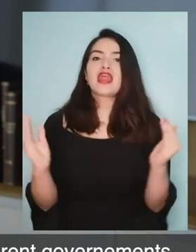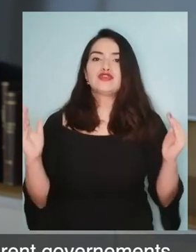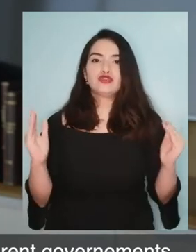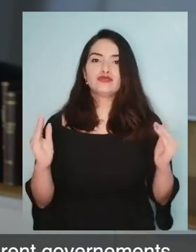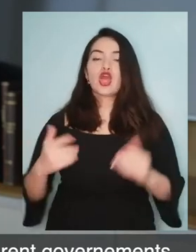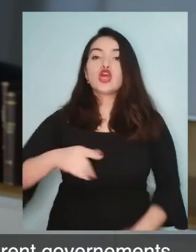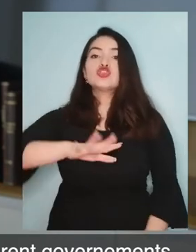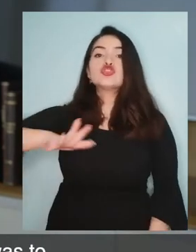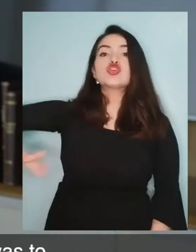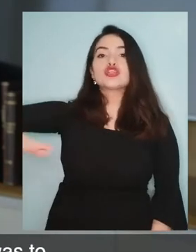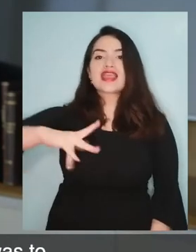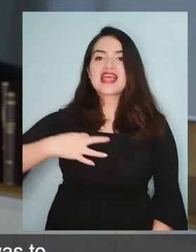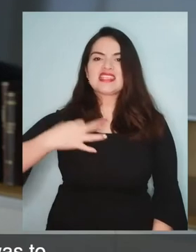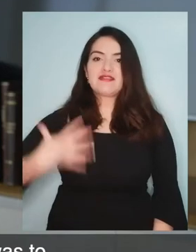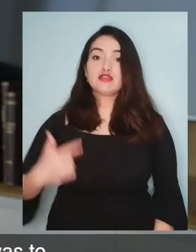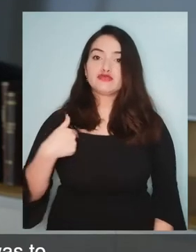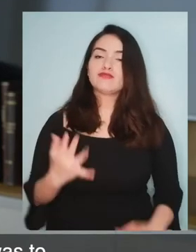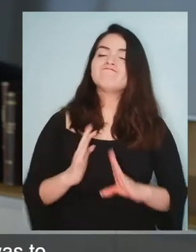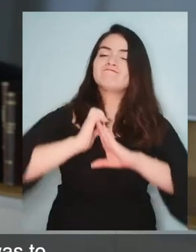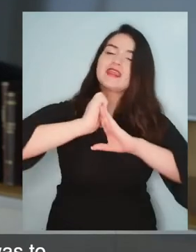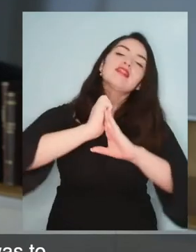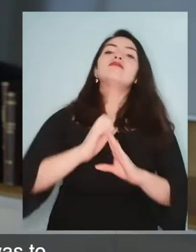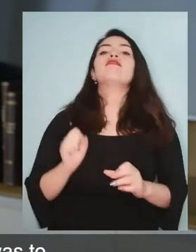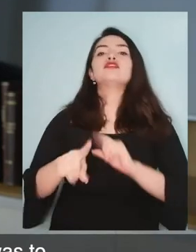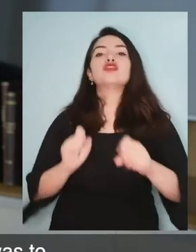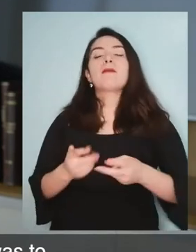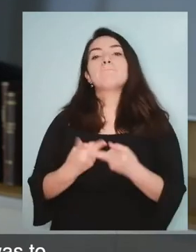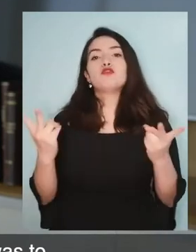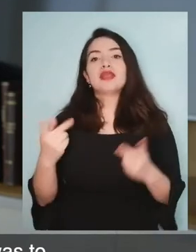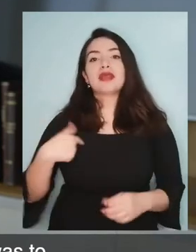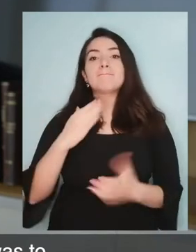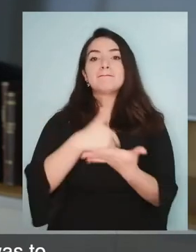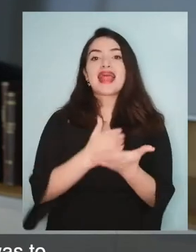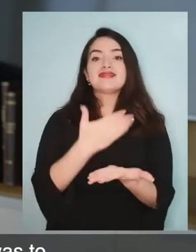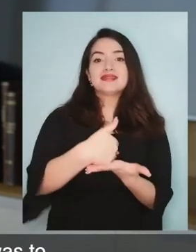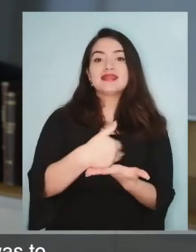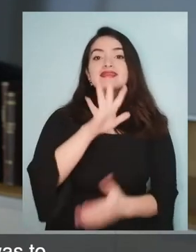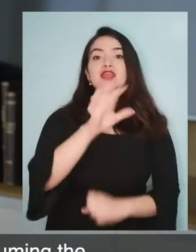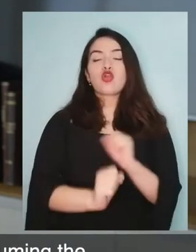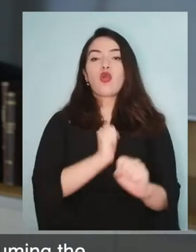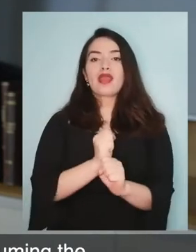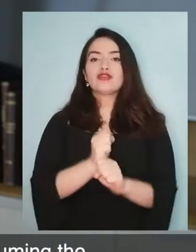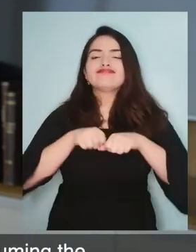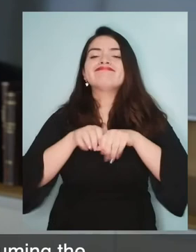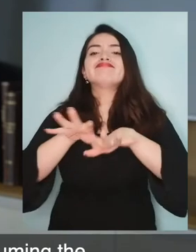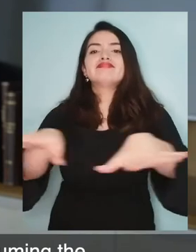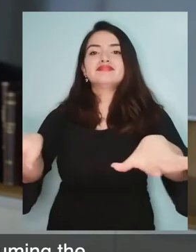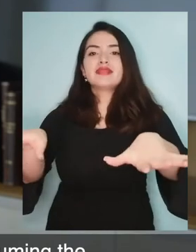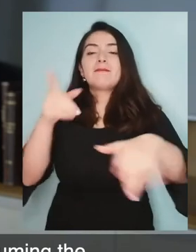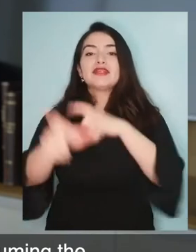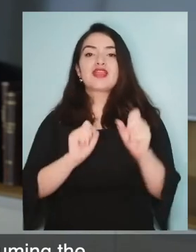gobierno abierto y la mano de la sociedad civil. Tras asumir la conducción de la Defensoría Penal Pública en Chile con un plan estratégico de cinco años, se logró transitar